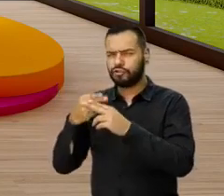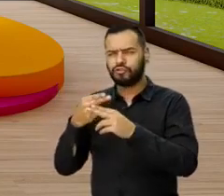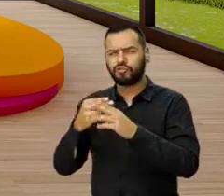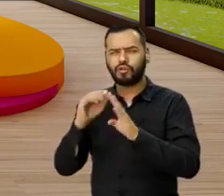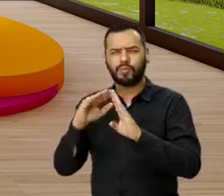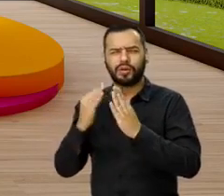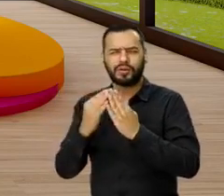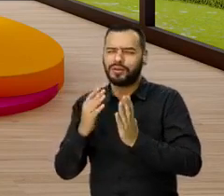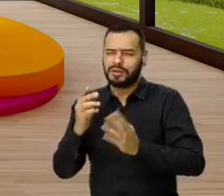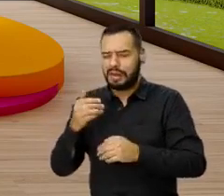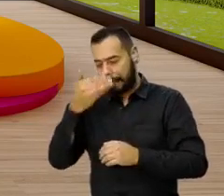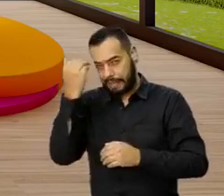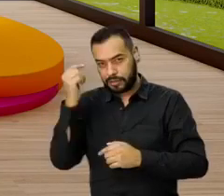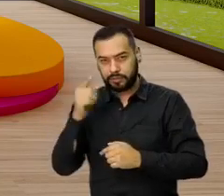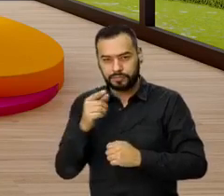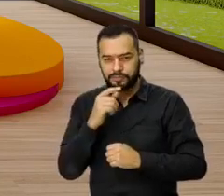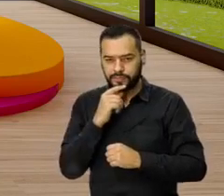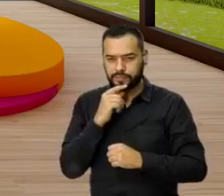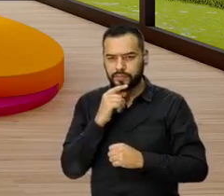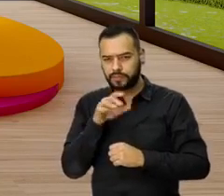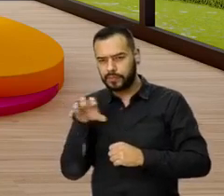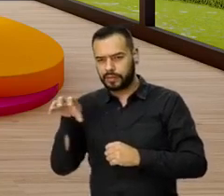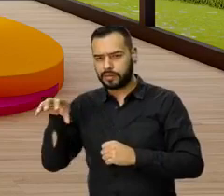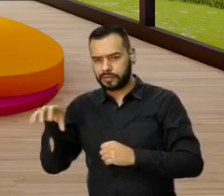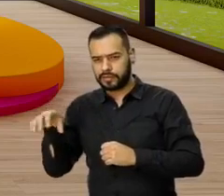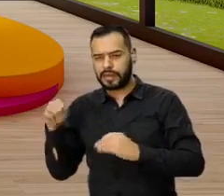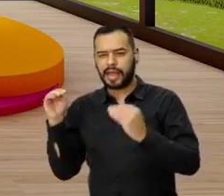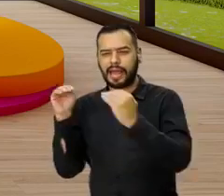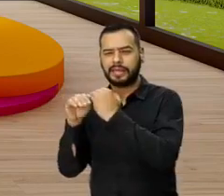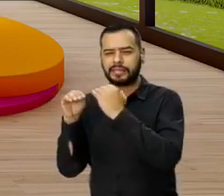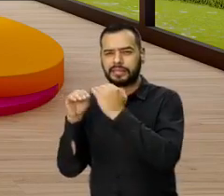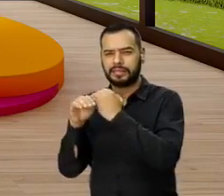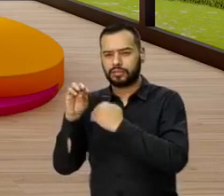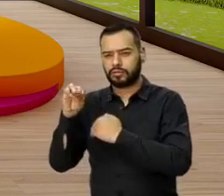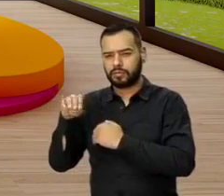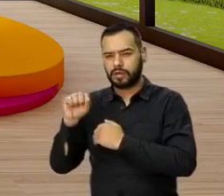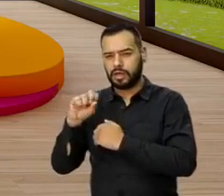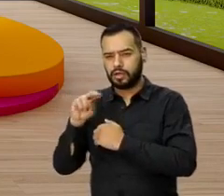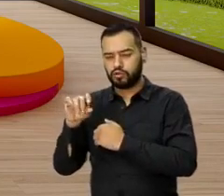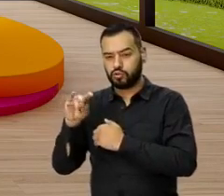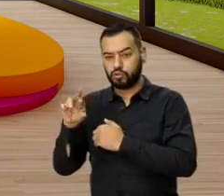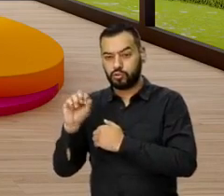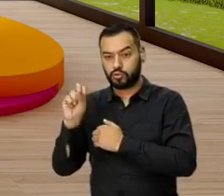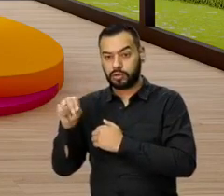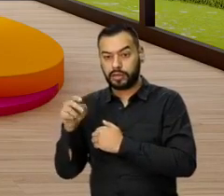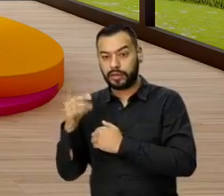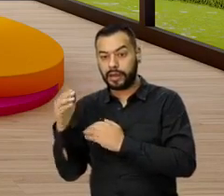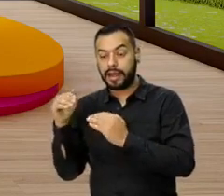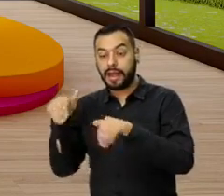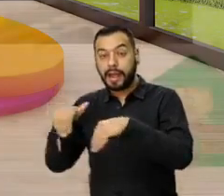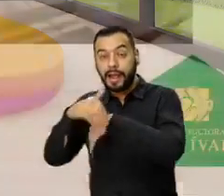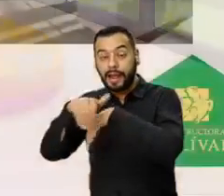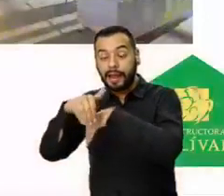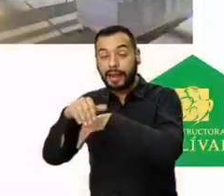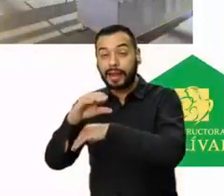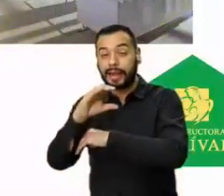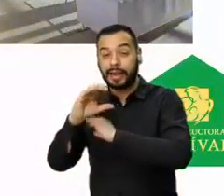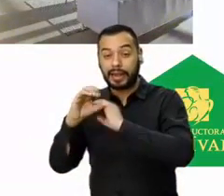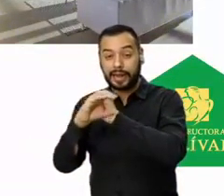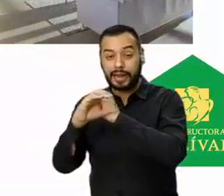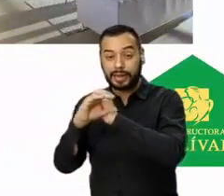lo tengo. lo recuerdo, pero no, yo creo que nos ubicamos. Sí, aquí están, sí, míralas acá. Mazurene, carrera 50 con